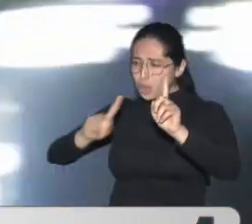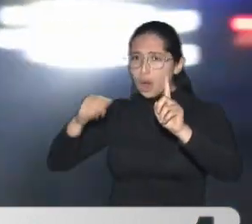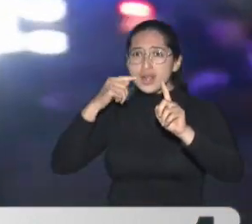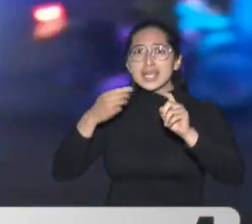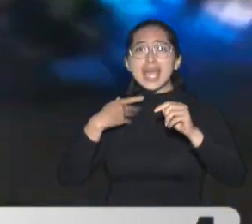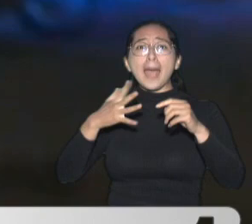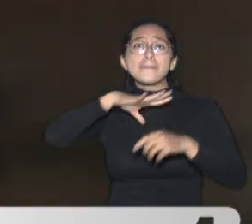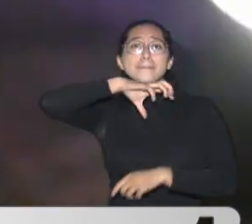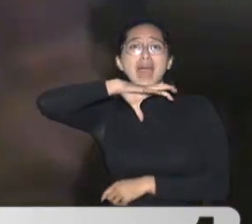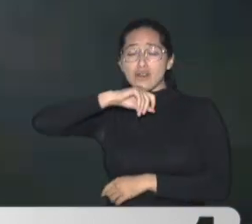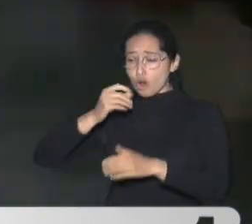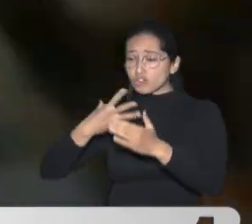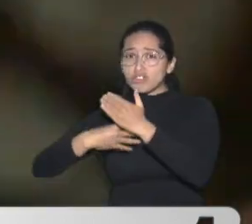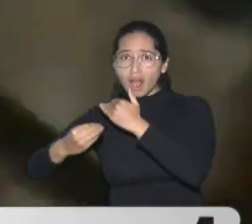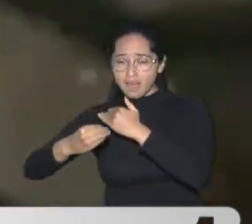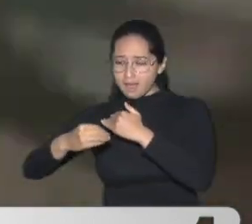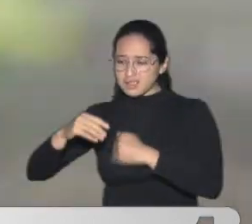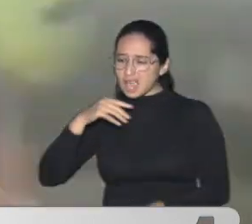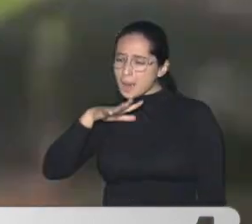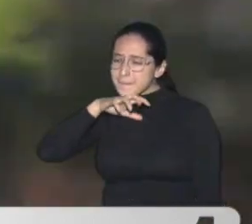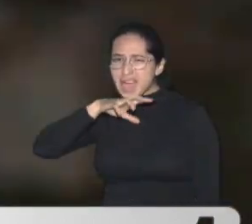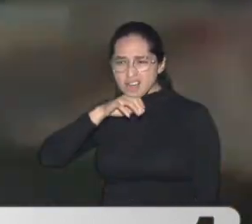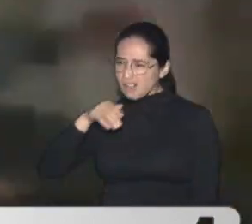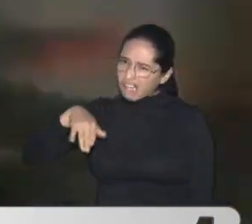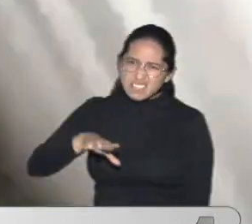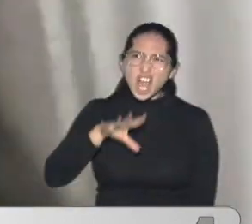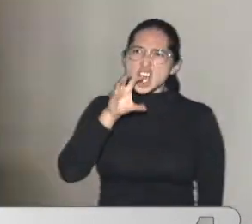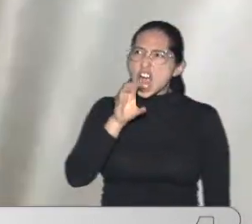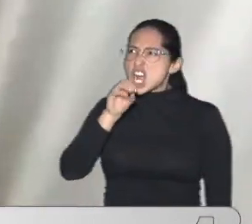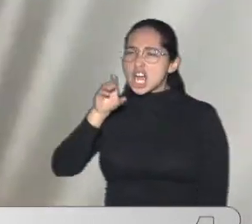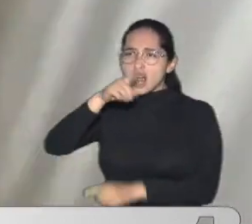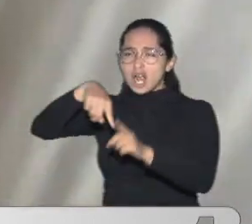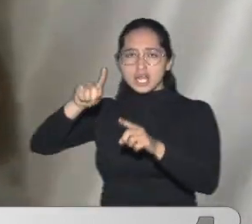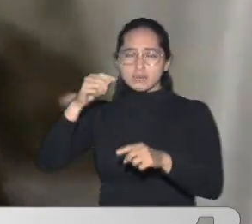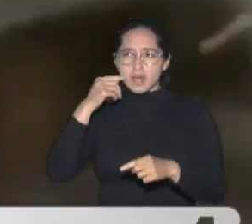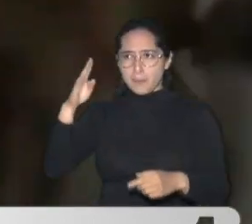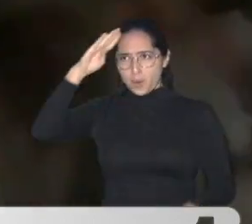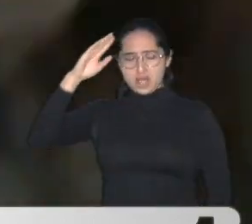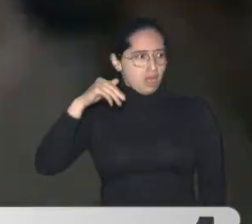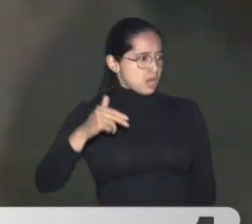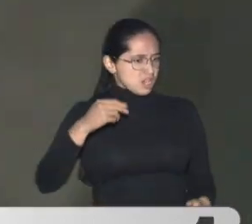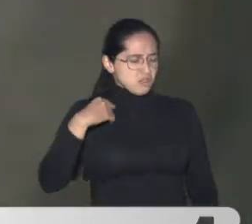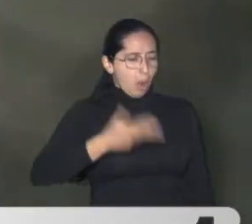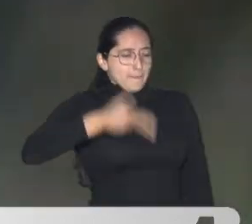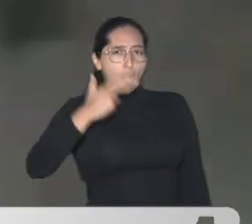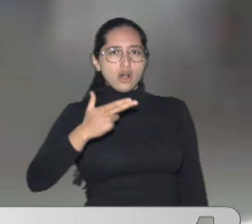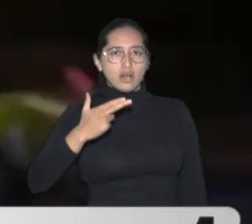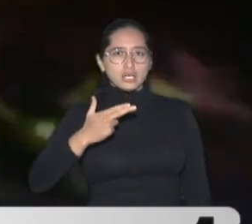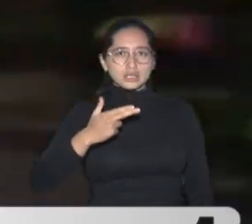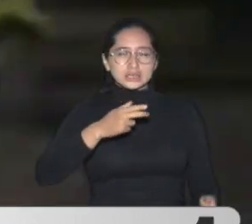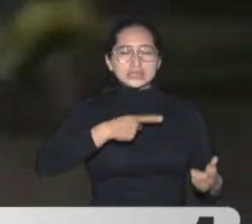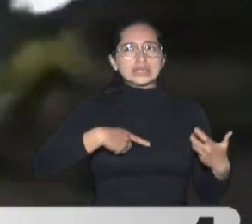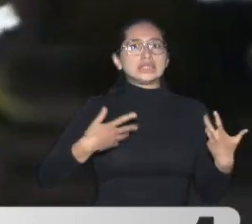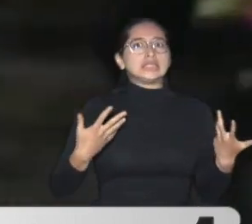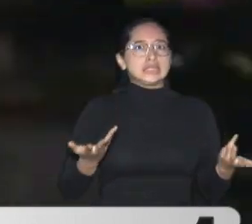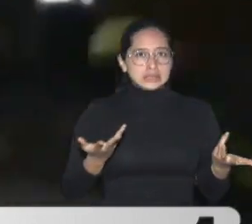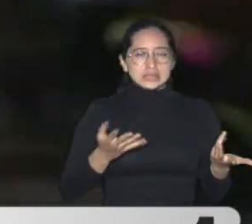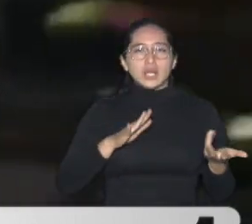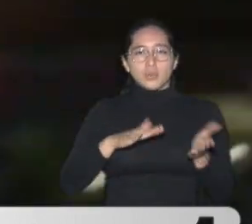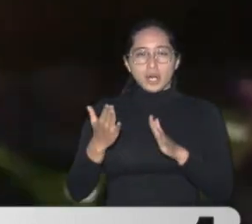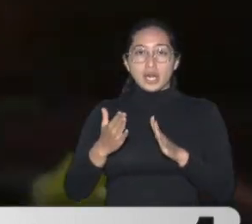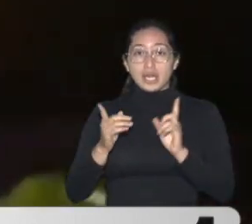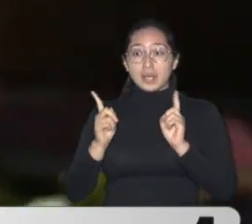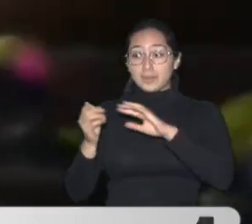al policía Y el policía No tiene más remedio Sino coger Y meterle un tiro Al perro Se encontraba En evidente Estado de embriaguez Y